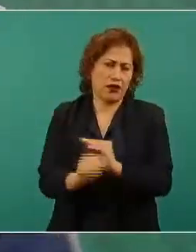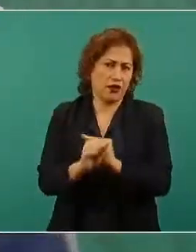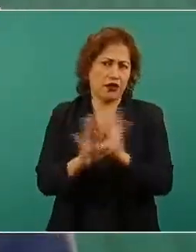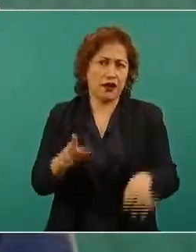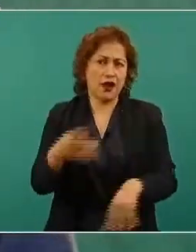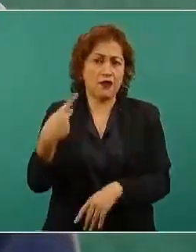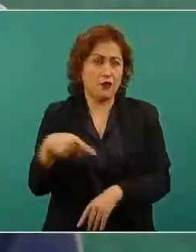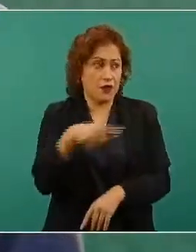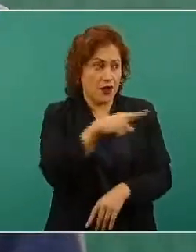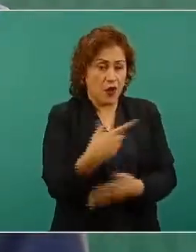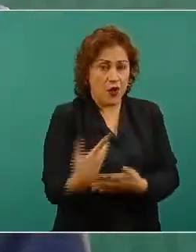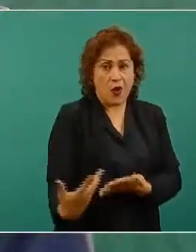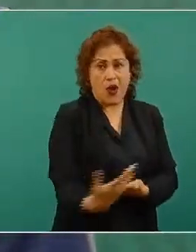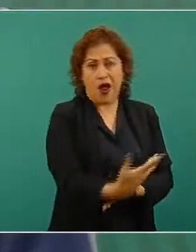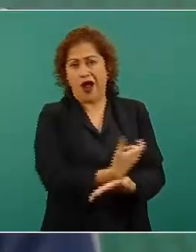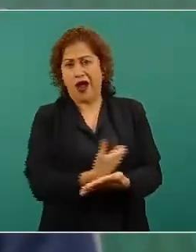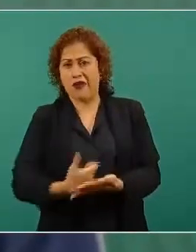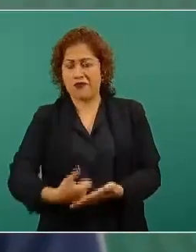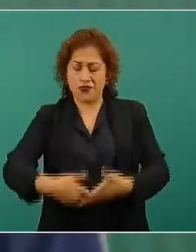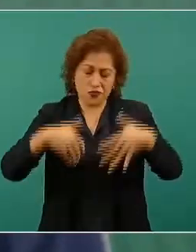muchísimo dinero